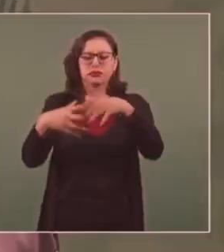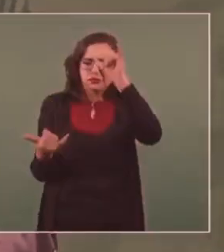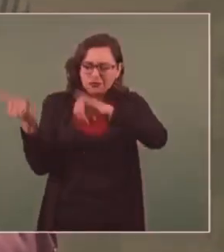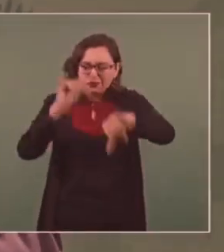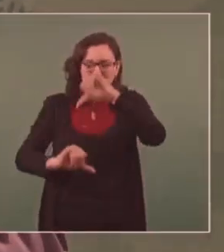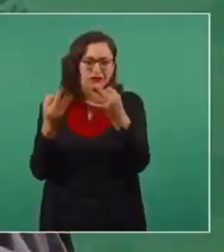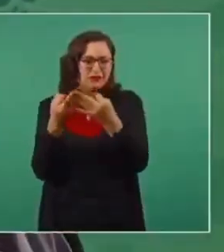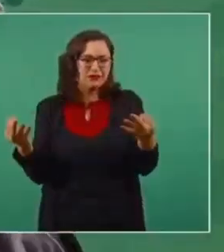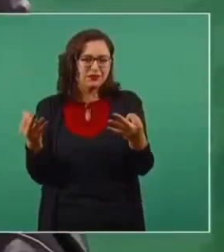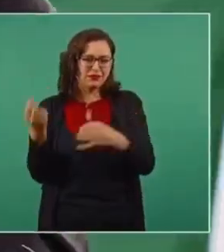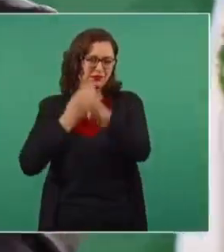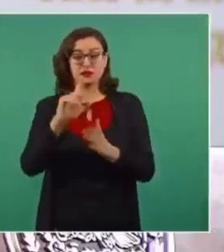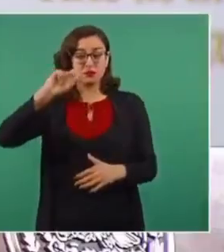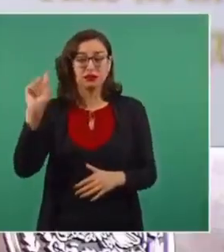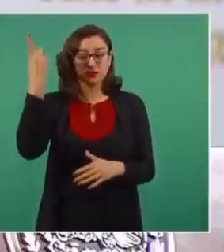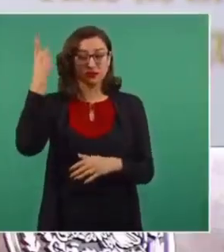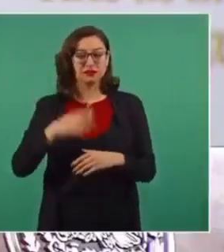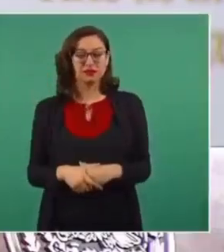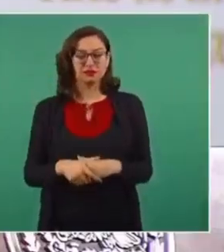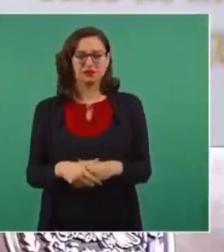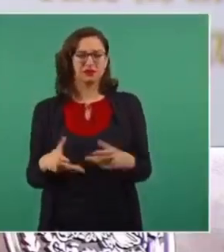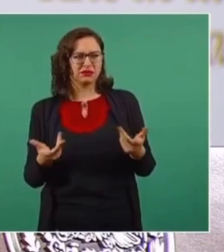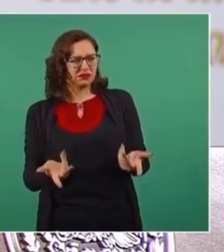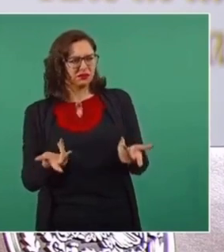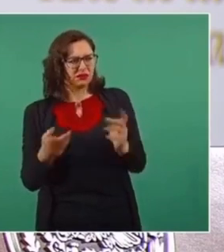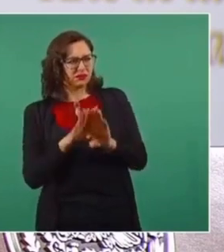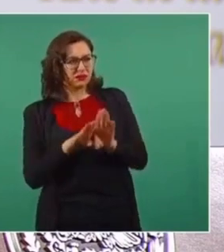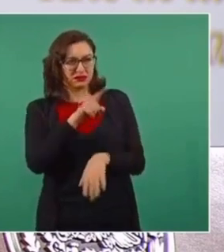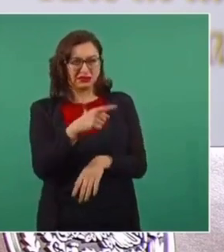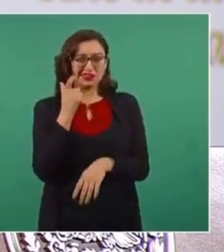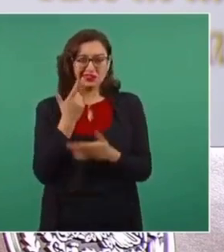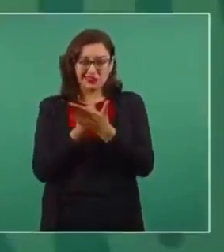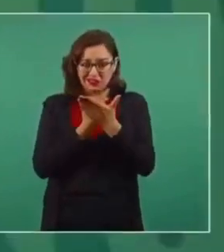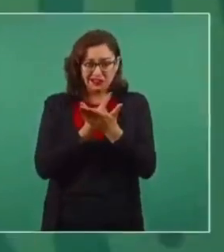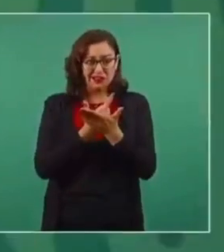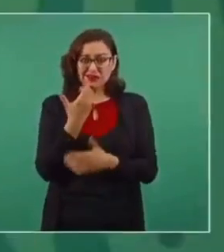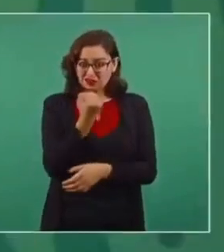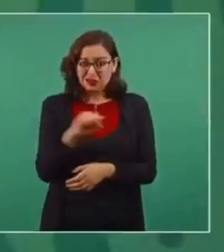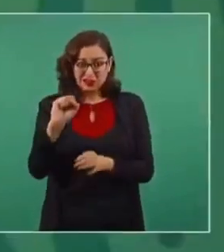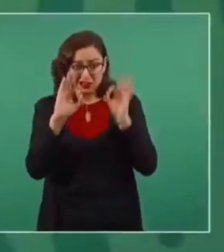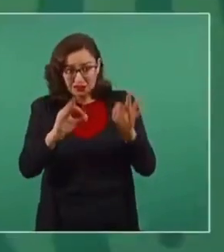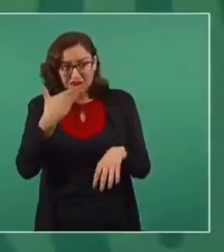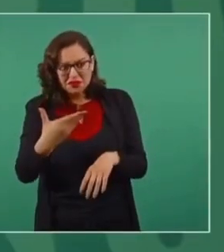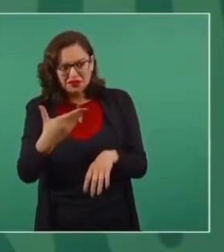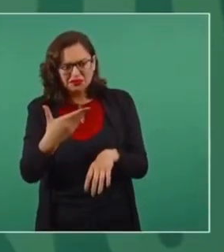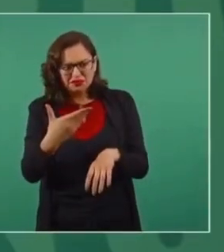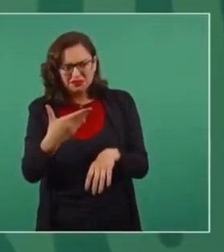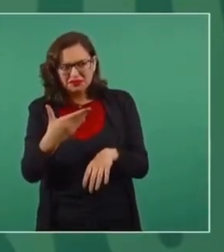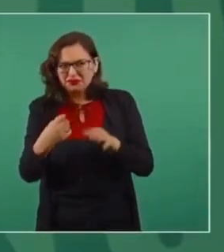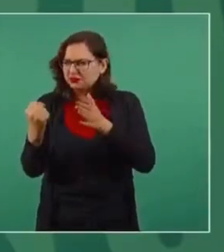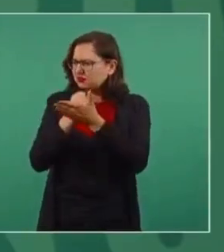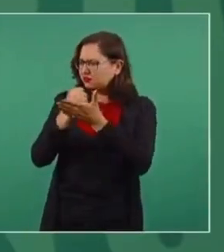en 2015. Entonces, si fuesen buenos técnicos, no hubiesen